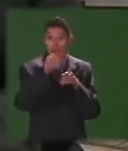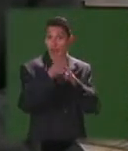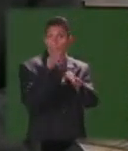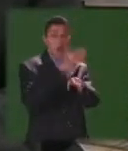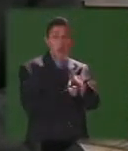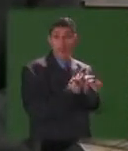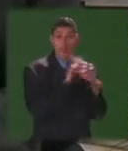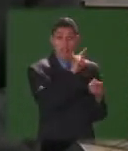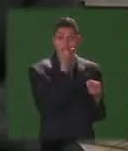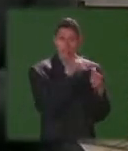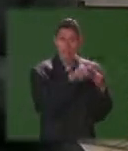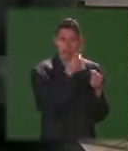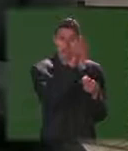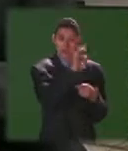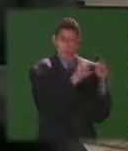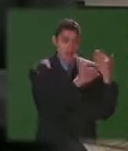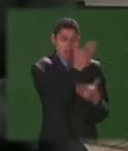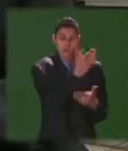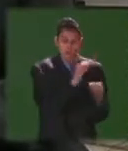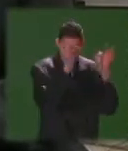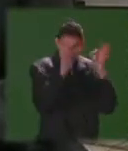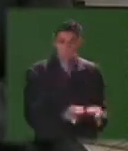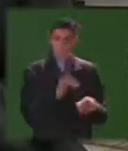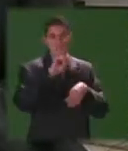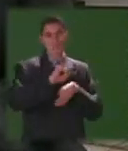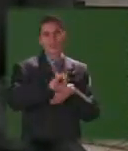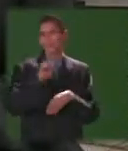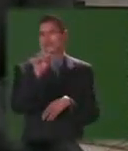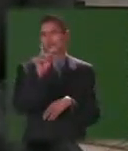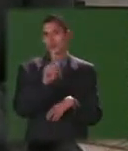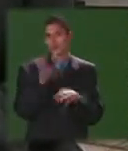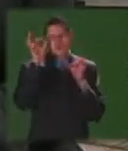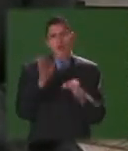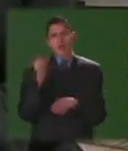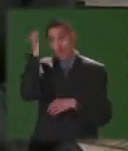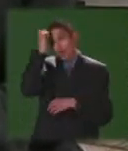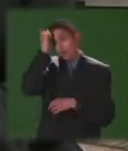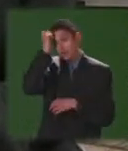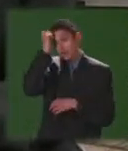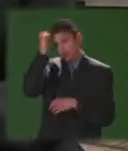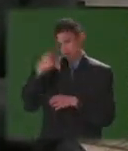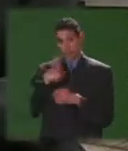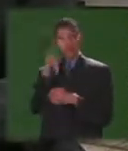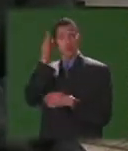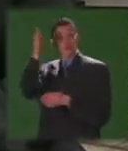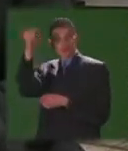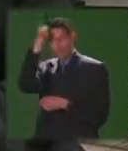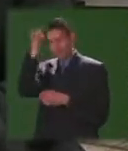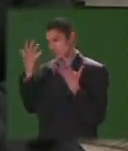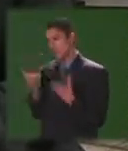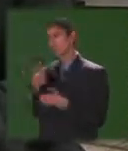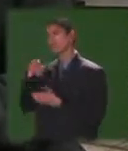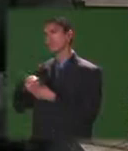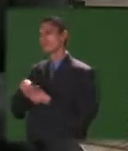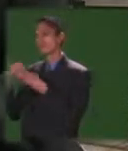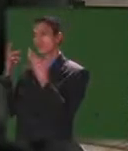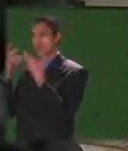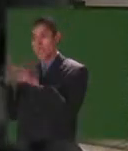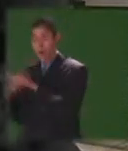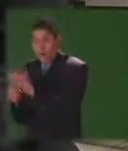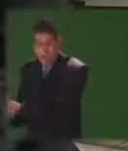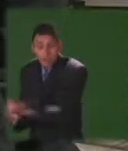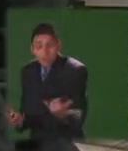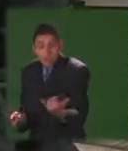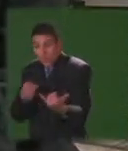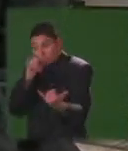XIX no existían como instituciones propias porque los maestros se formaban dentro de los mismos dentro de las